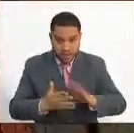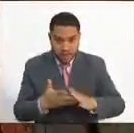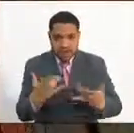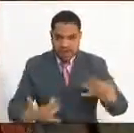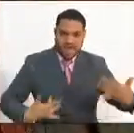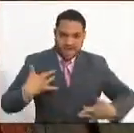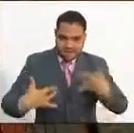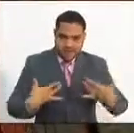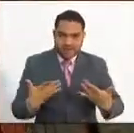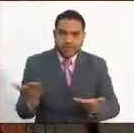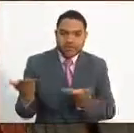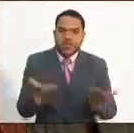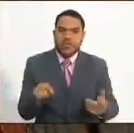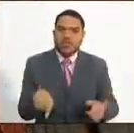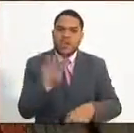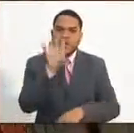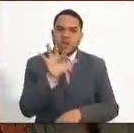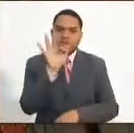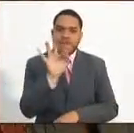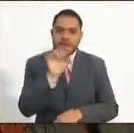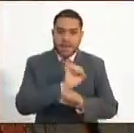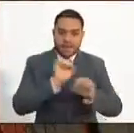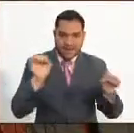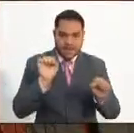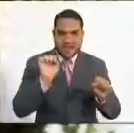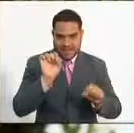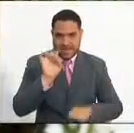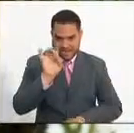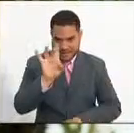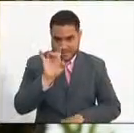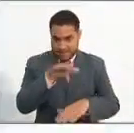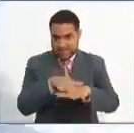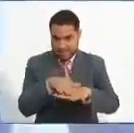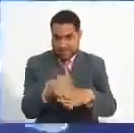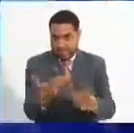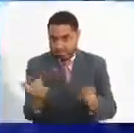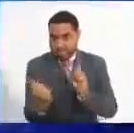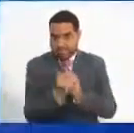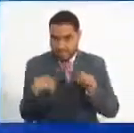divertir, nos vemos aquí a las 9 y media de la mañana, el 15. Te espero.